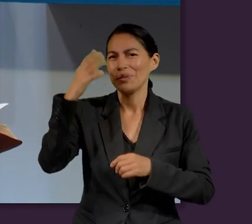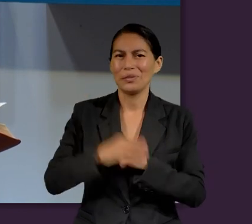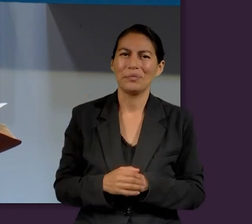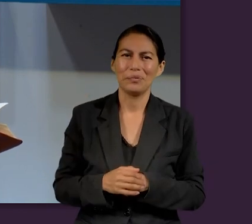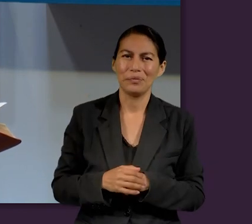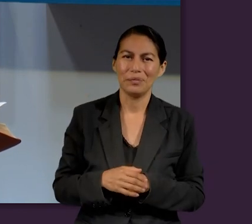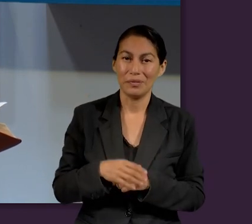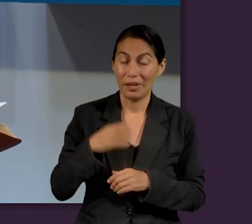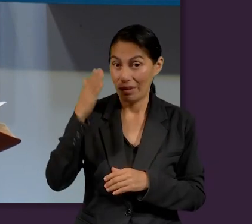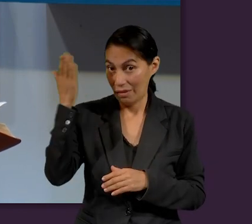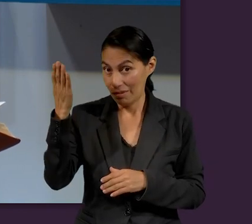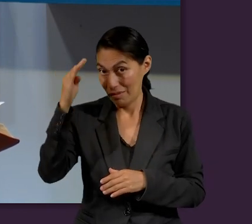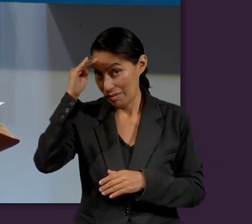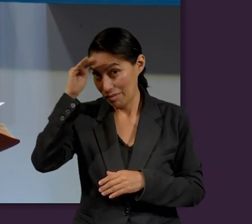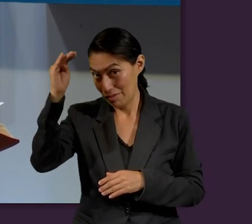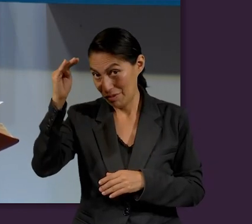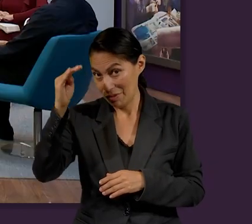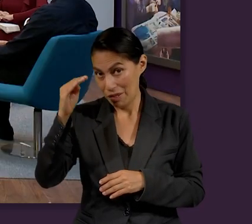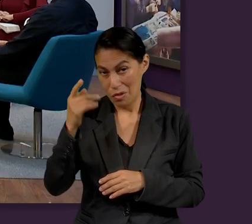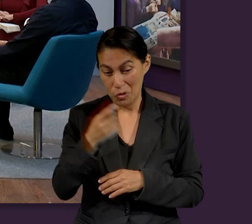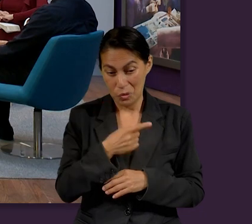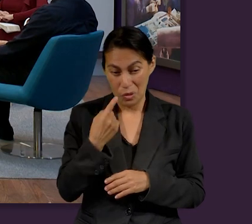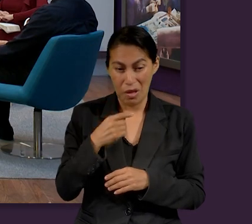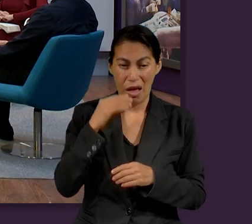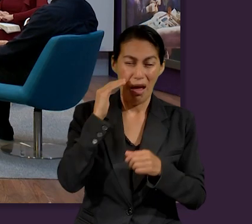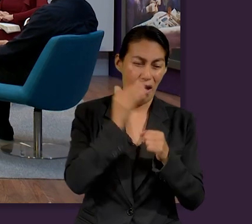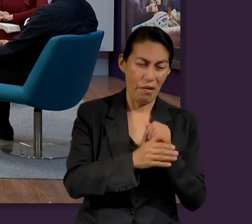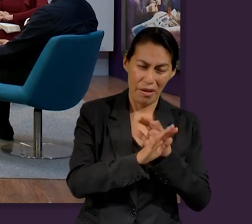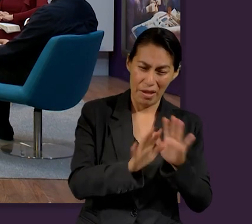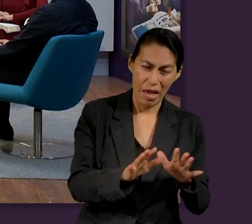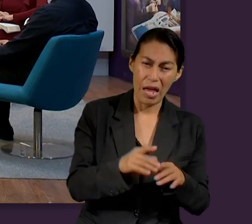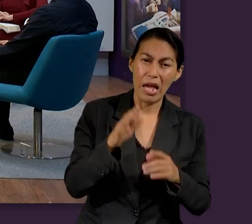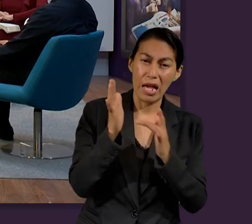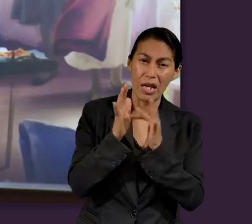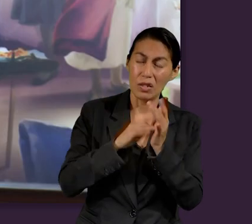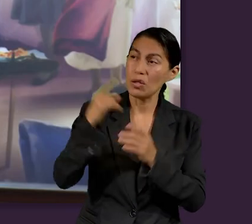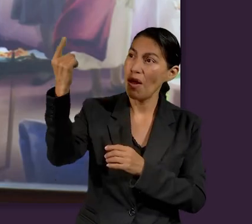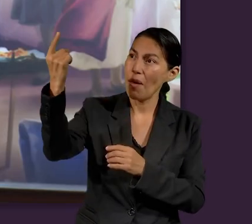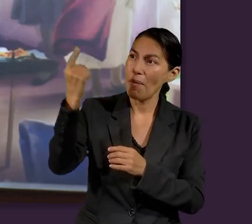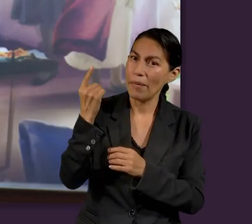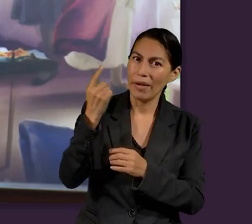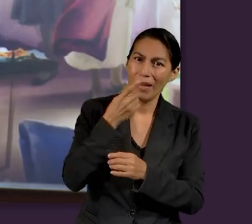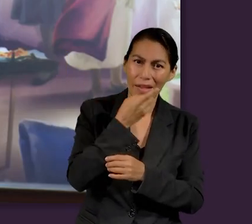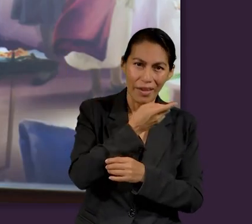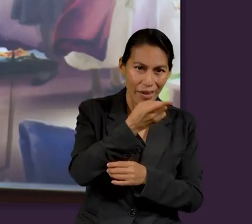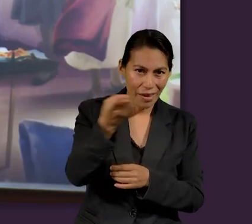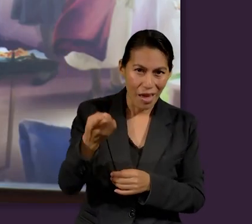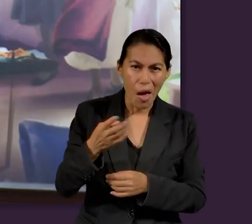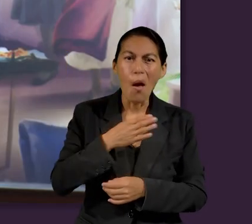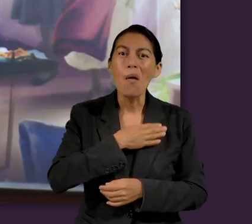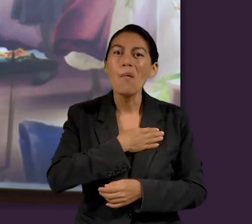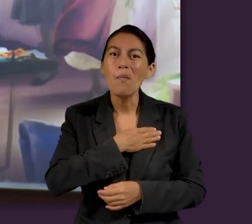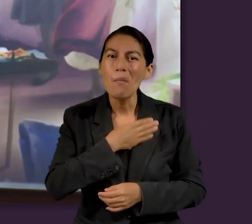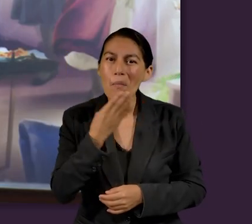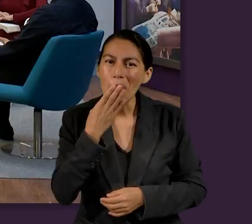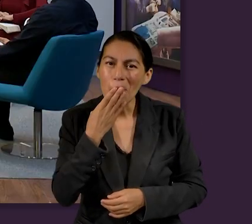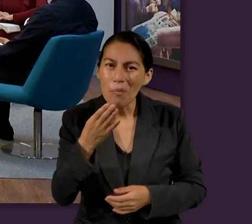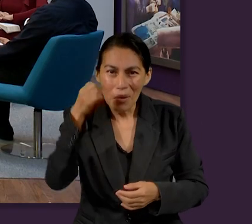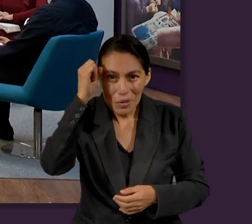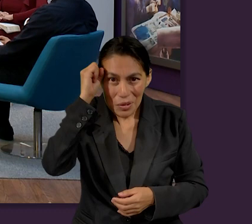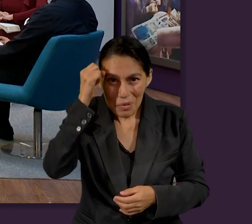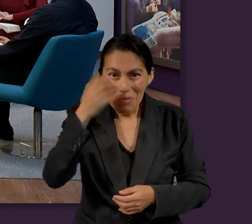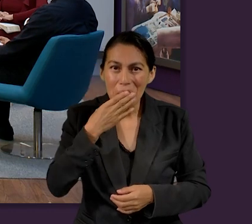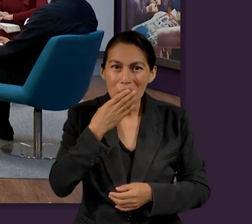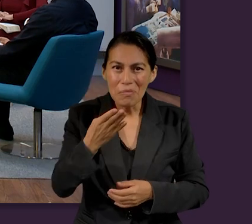bendición será escuchar al final de nuestra vida cristiana, bien, buen, siervo, fiel. En lo